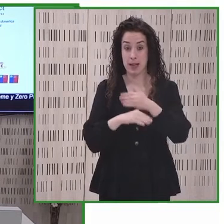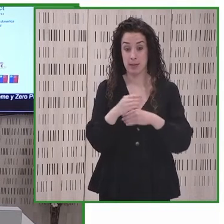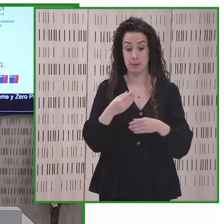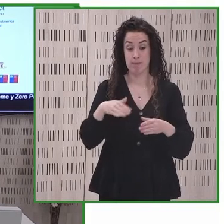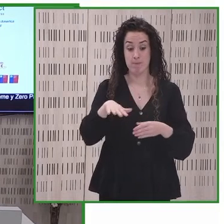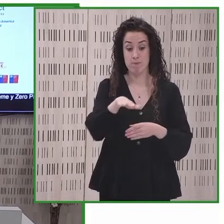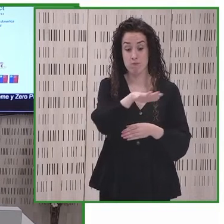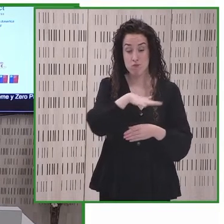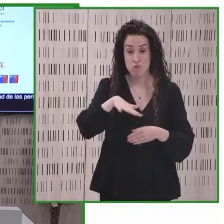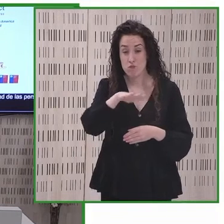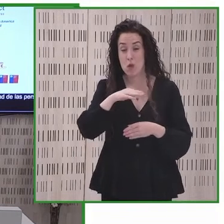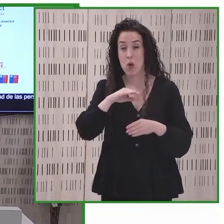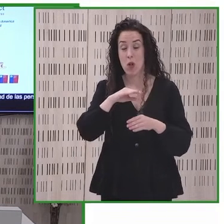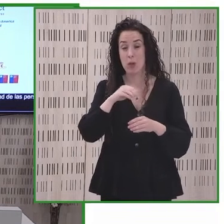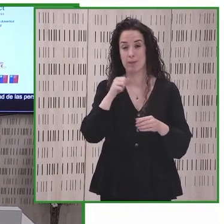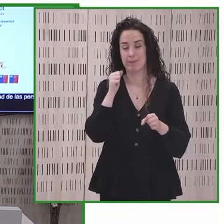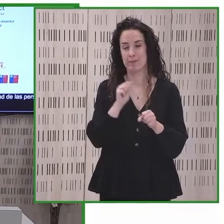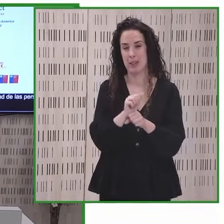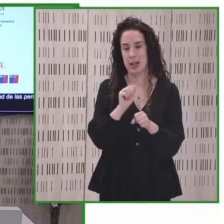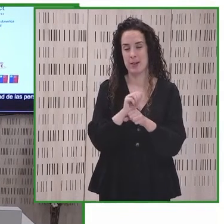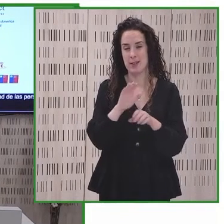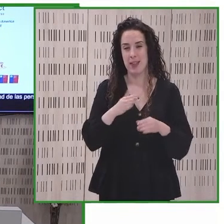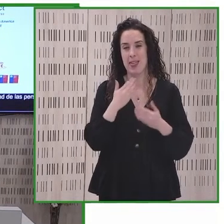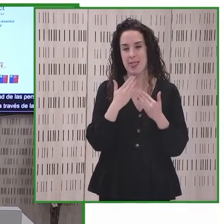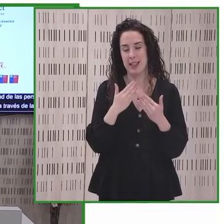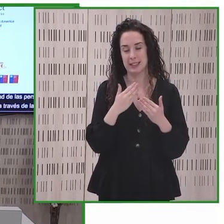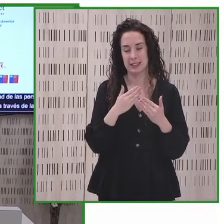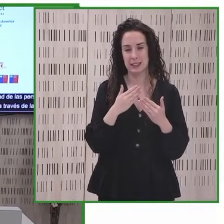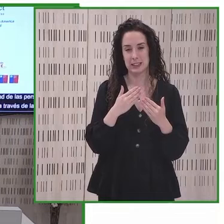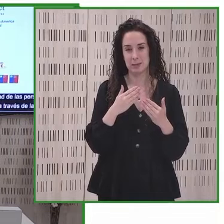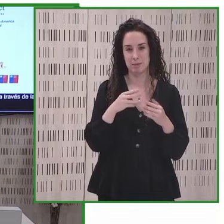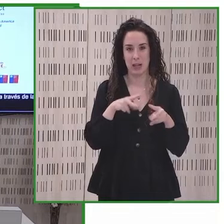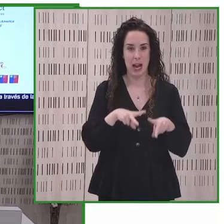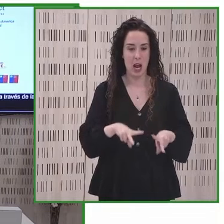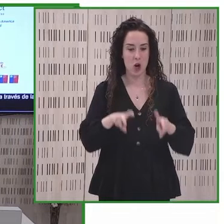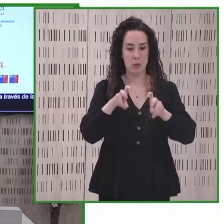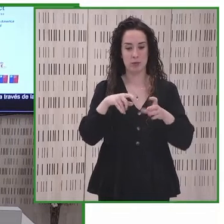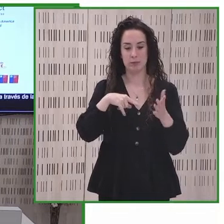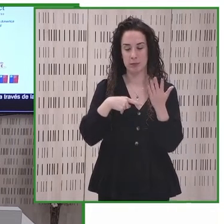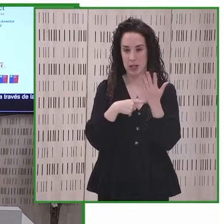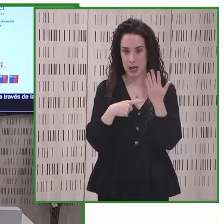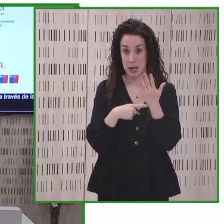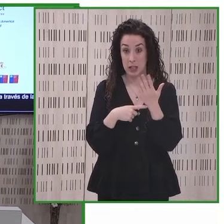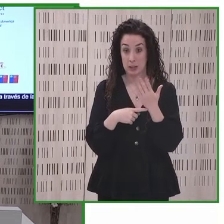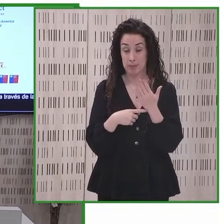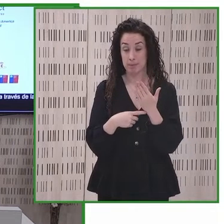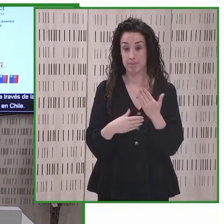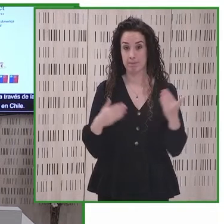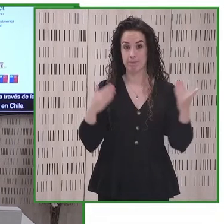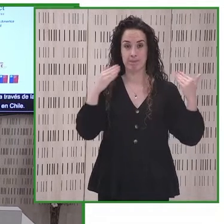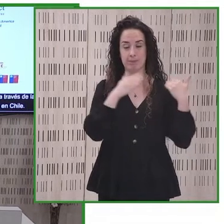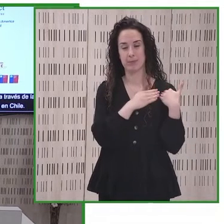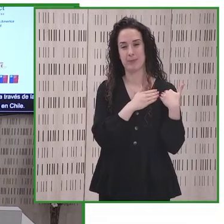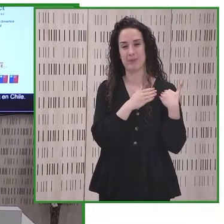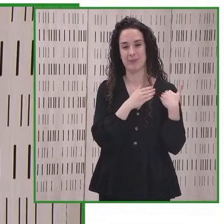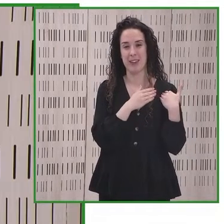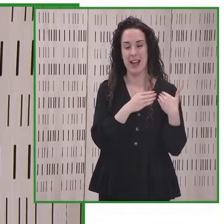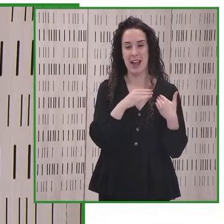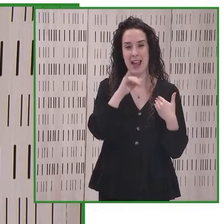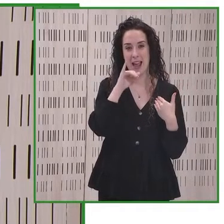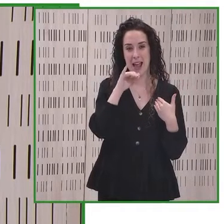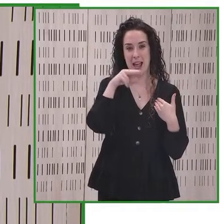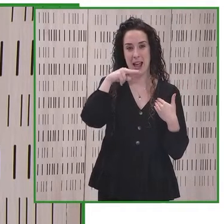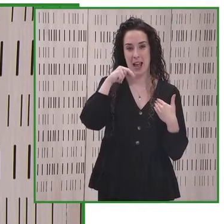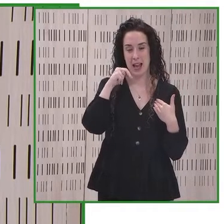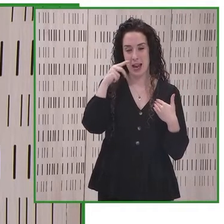replicación de innovaciones tecnológicas en Chile Esta sesión será moderada por Ingrid Rojas gerente general de Pacto